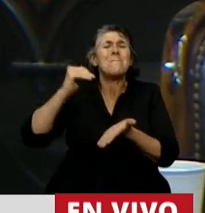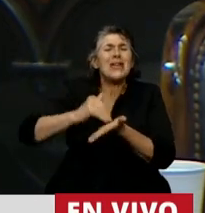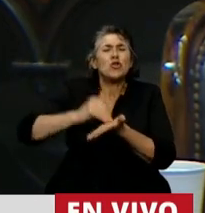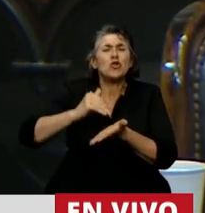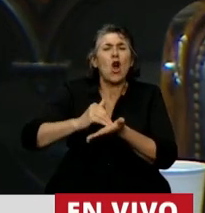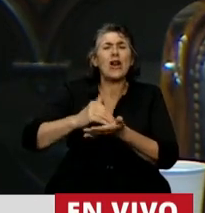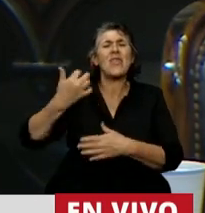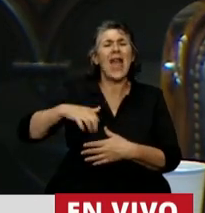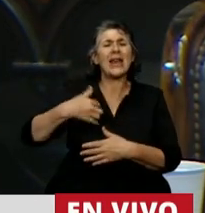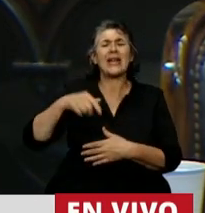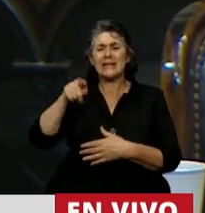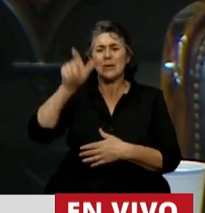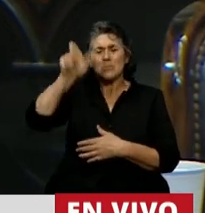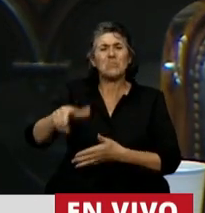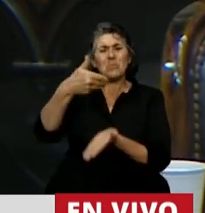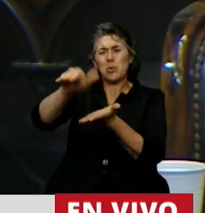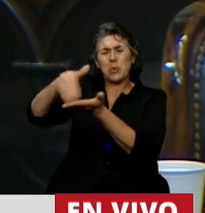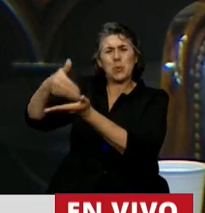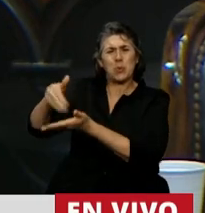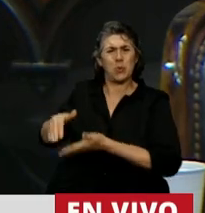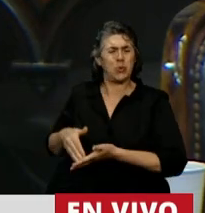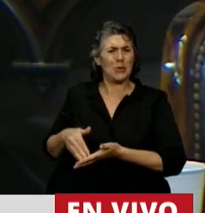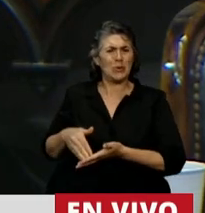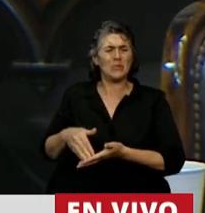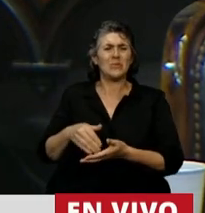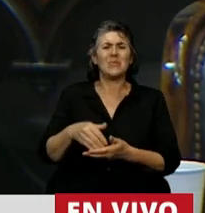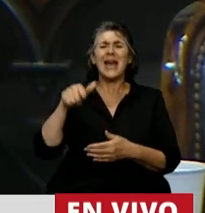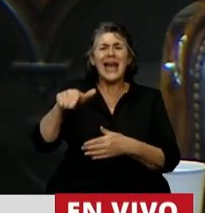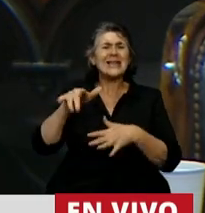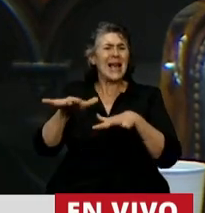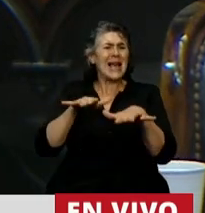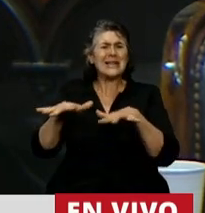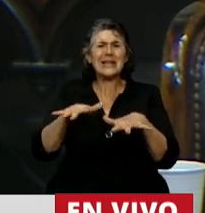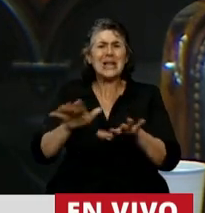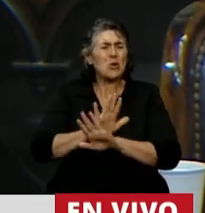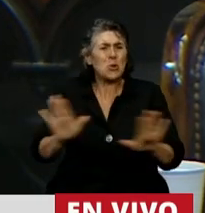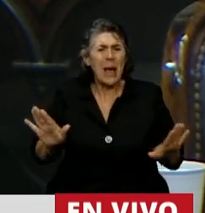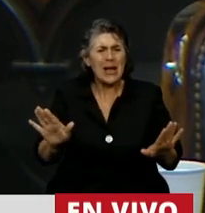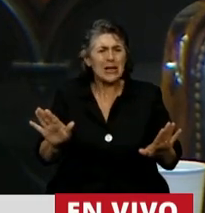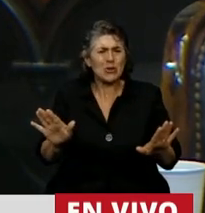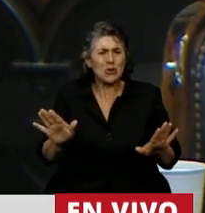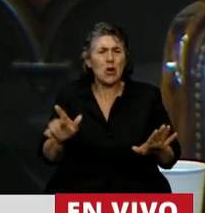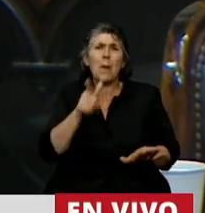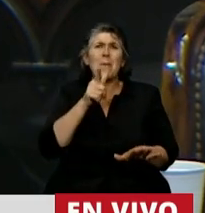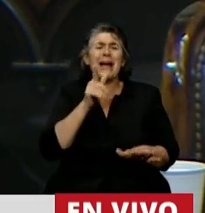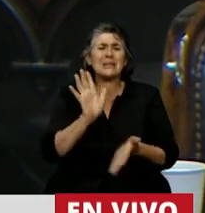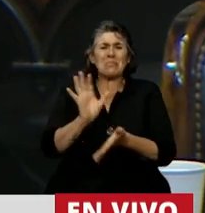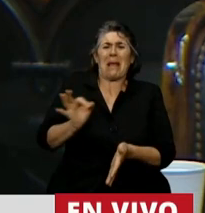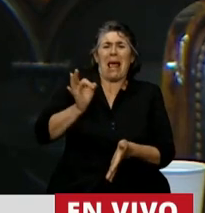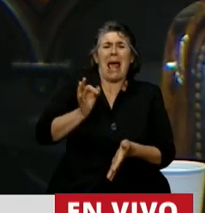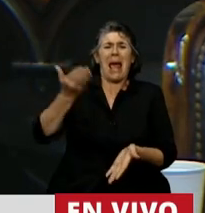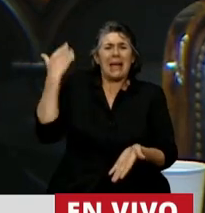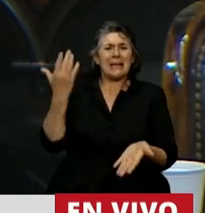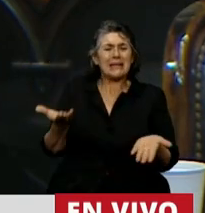quiero decirme, resulta violento, extemporáneo, irracional que el